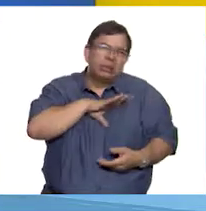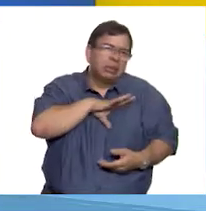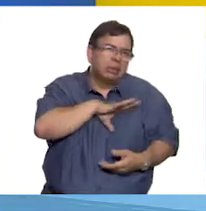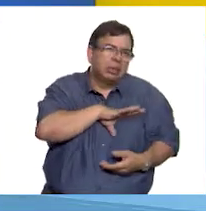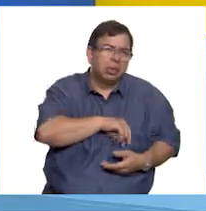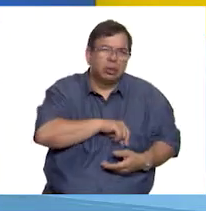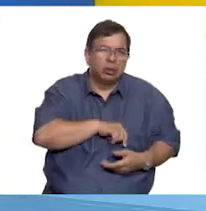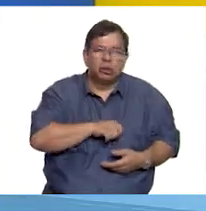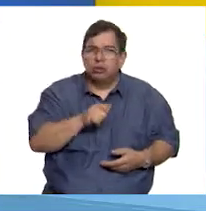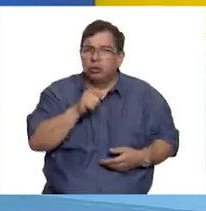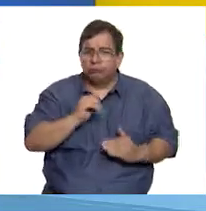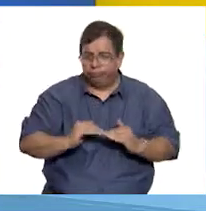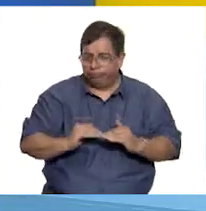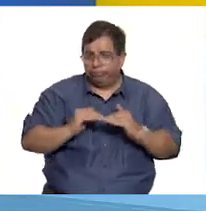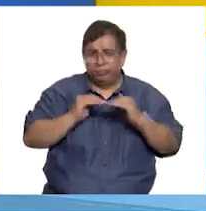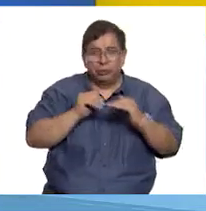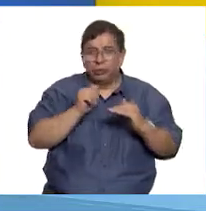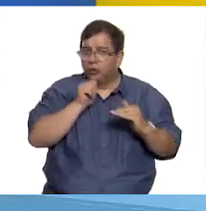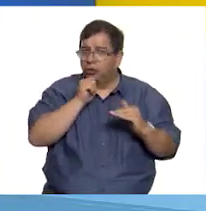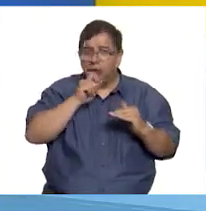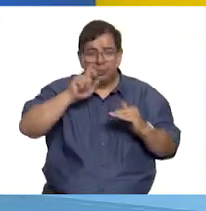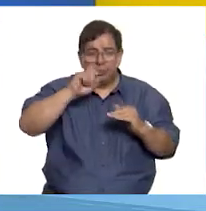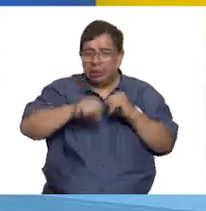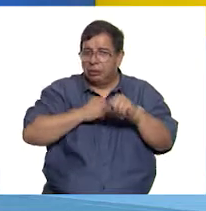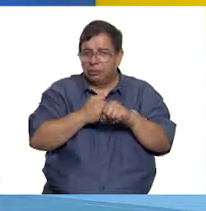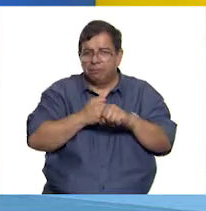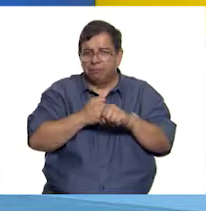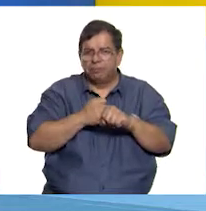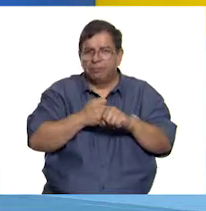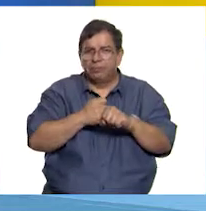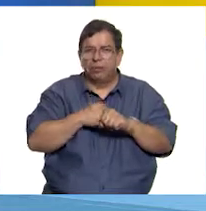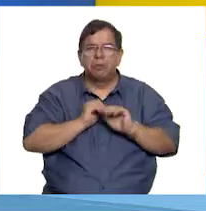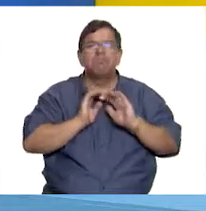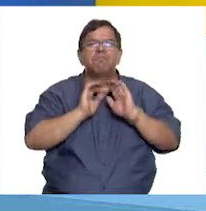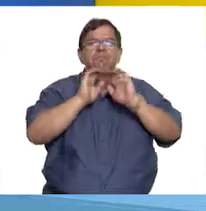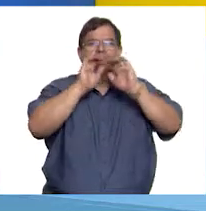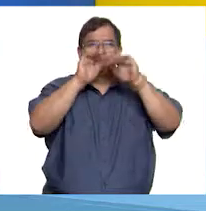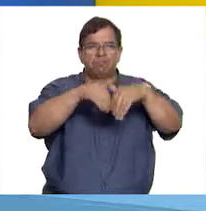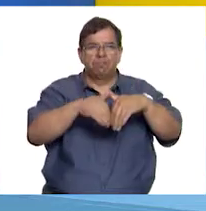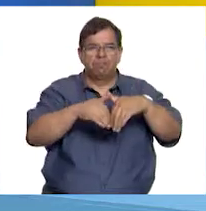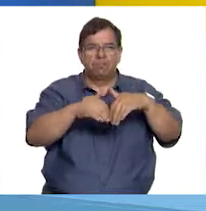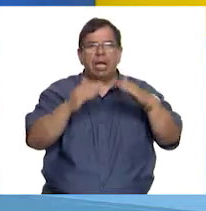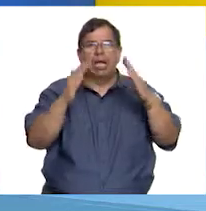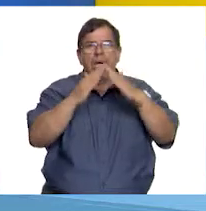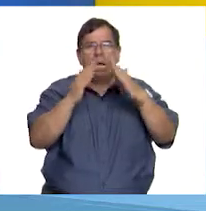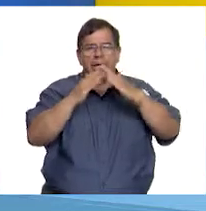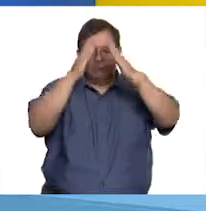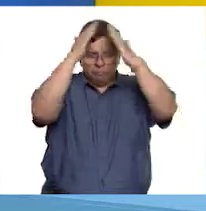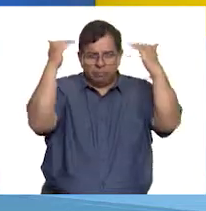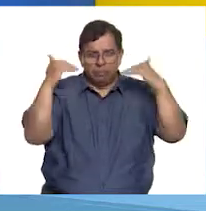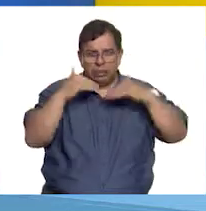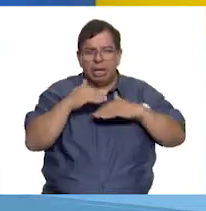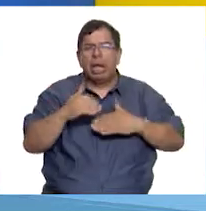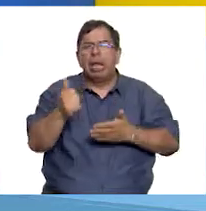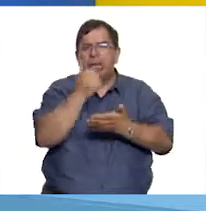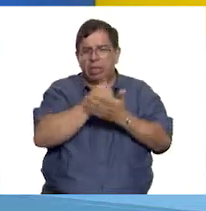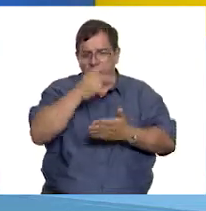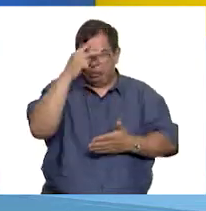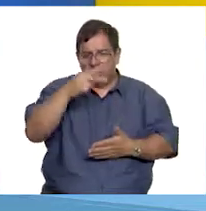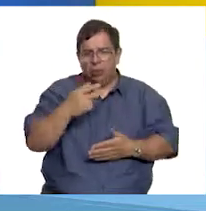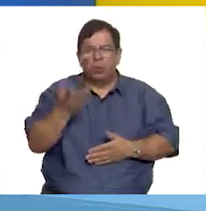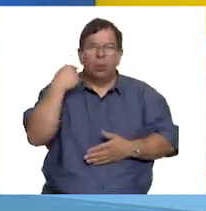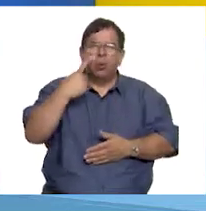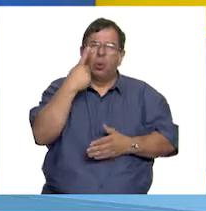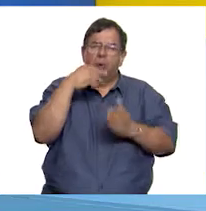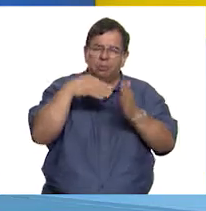haber cumplido aún 20 años, decidí ingresar como religiosa a un convento para mujeres de la Ciudad de México en el